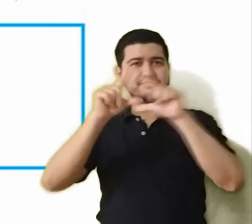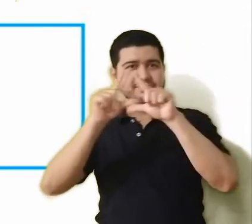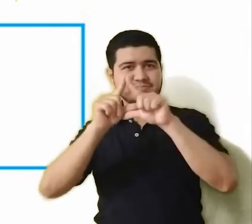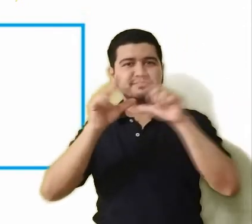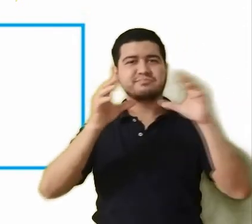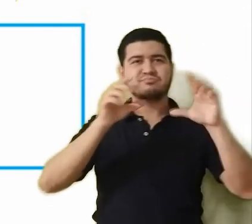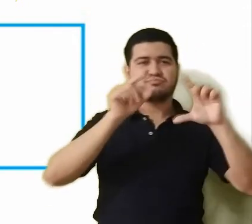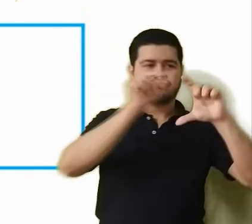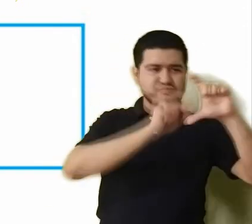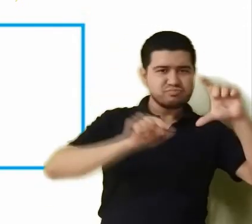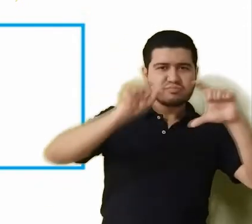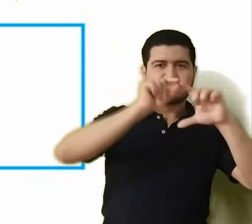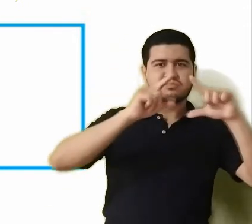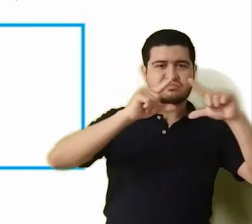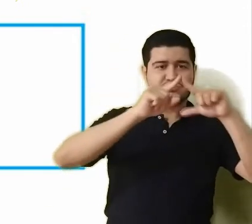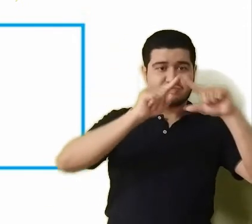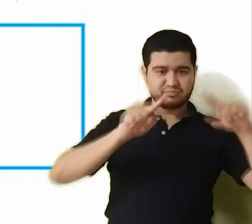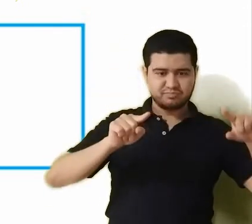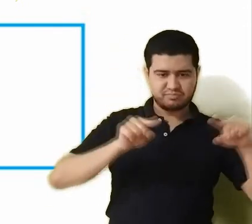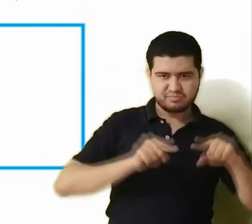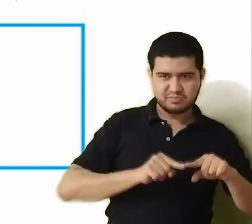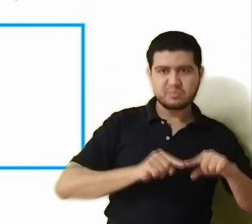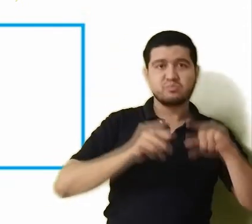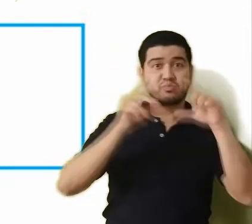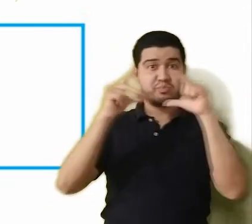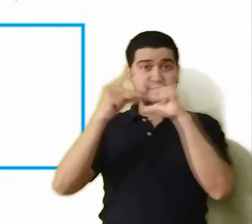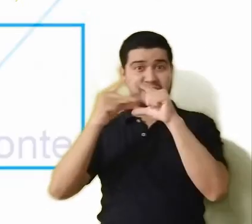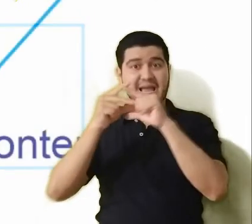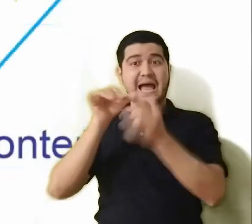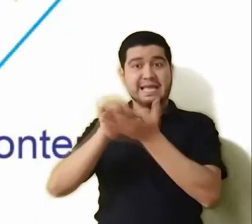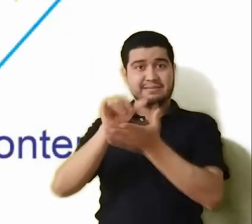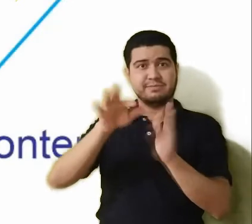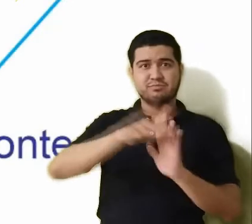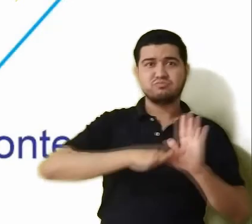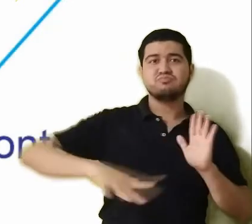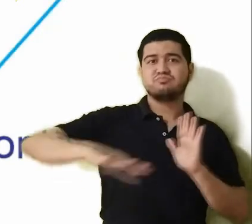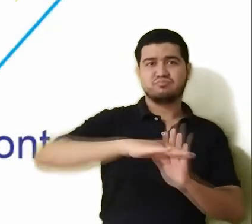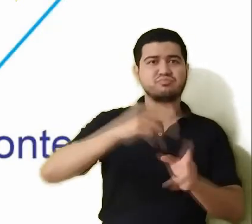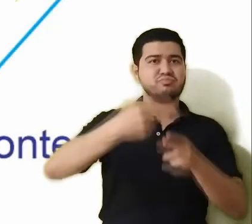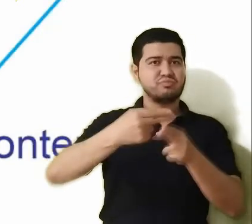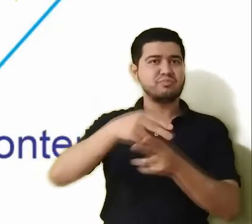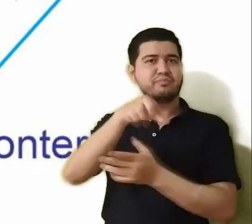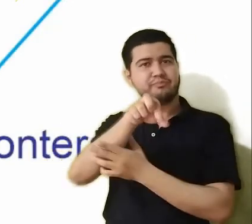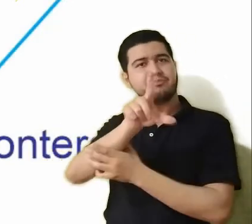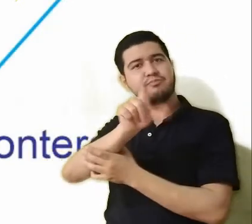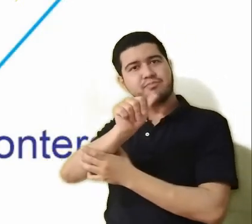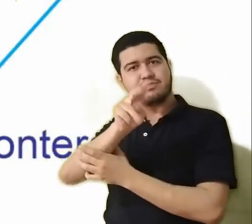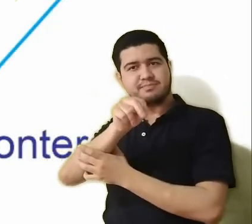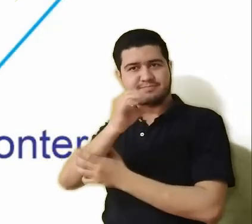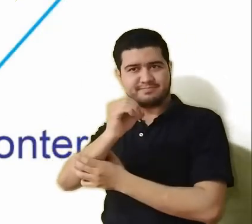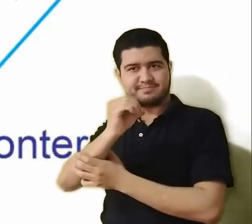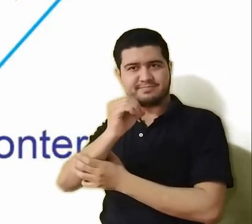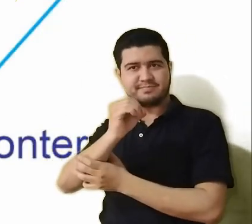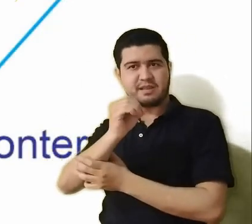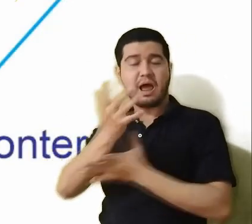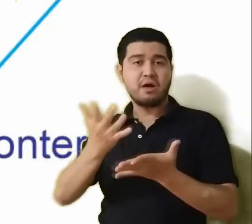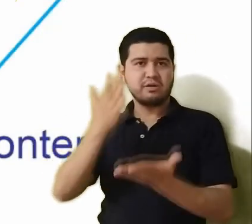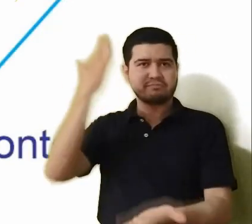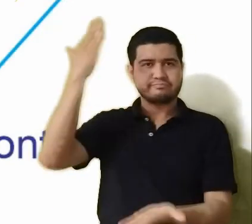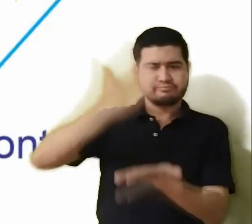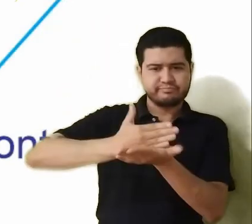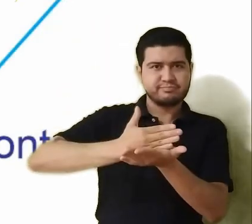triángulos, rombos y cuadrados son planos. Un semiplano son las partes de un plano